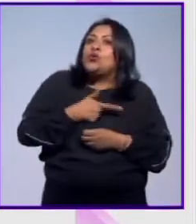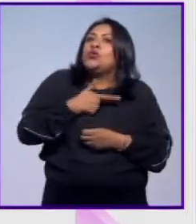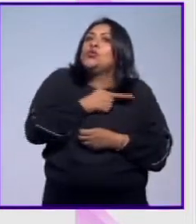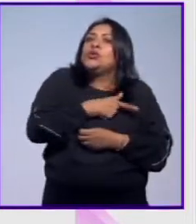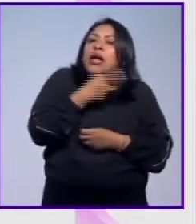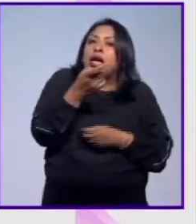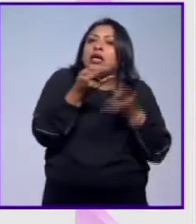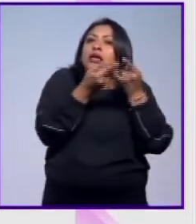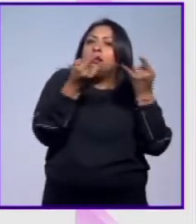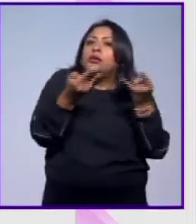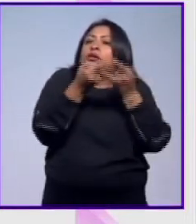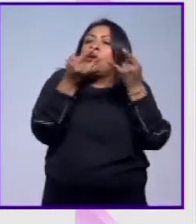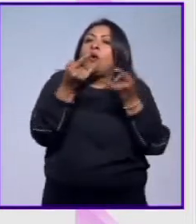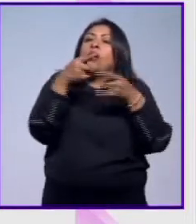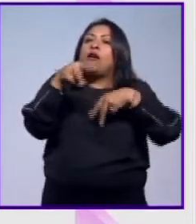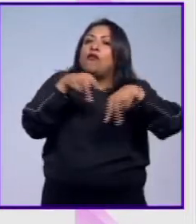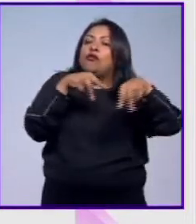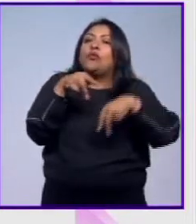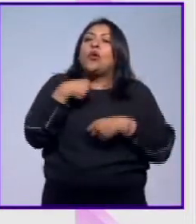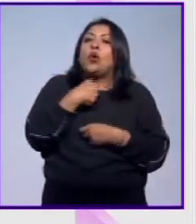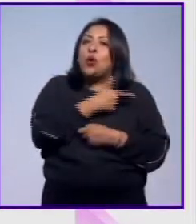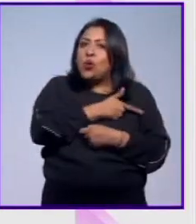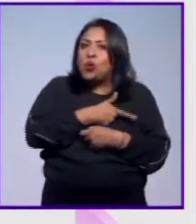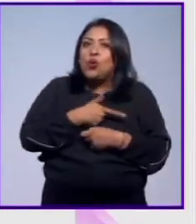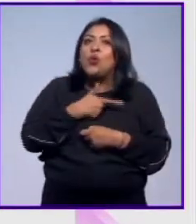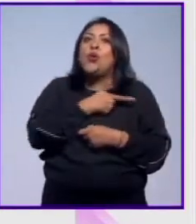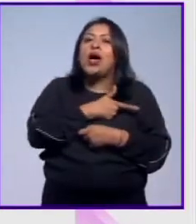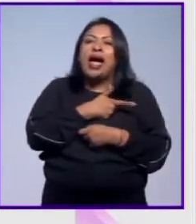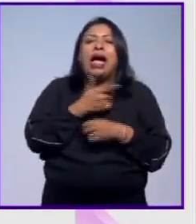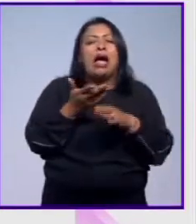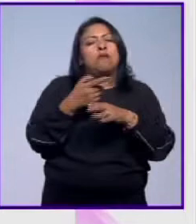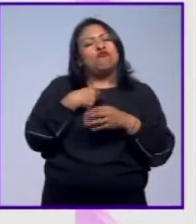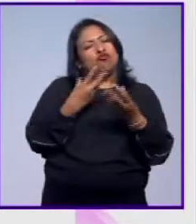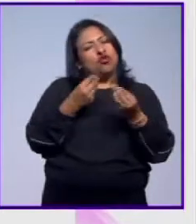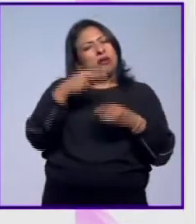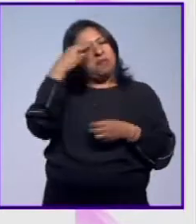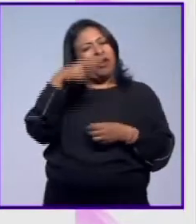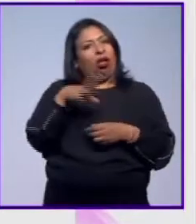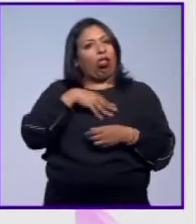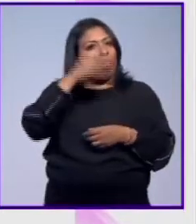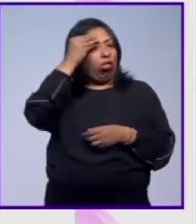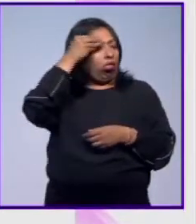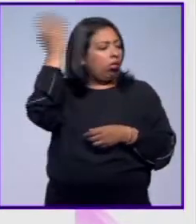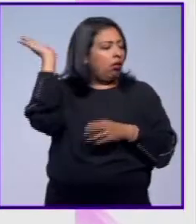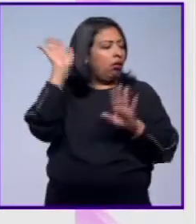la historia del fútbol, cosa que muchas veces en México olvidamos.